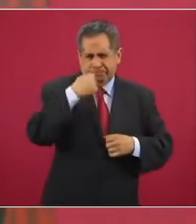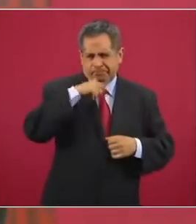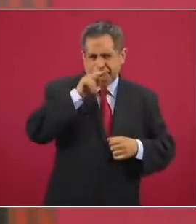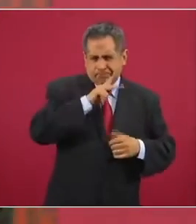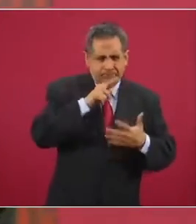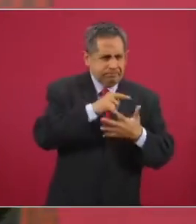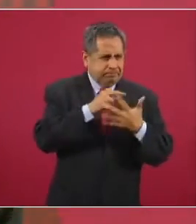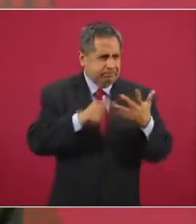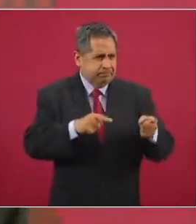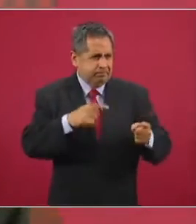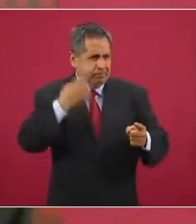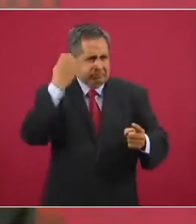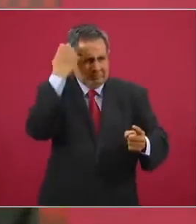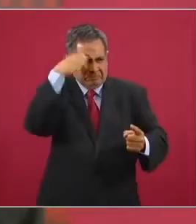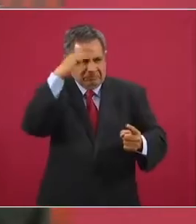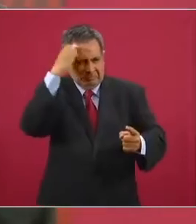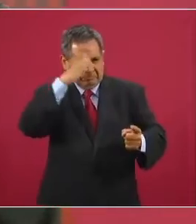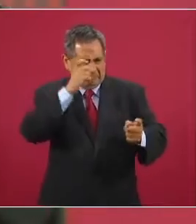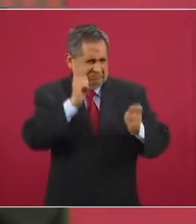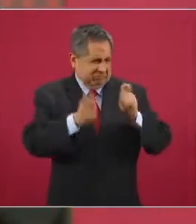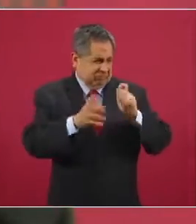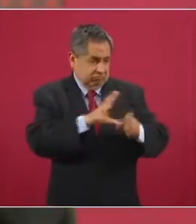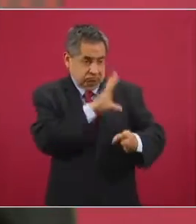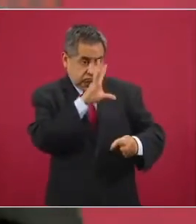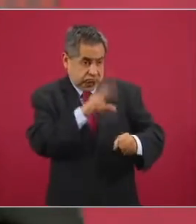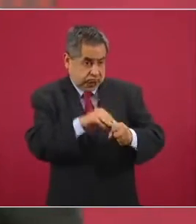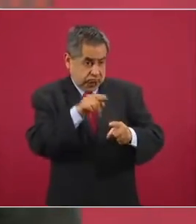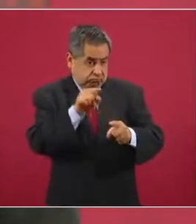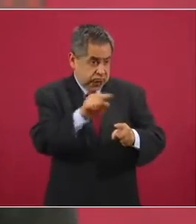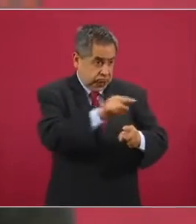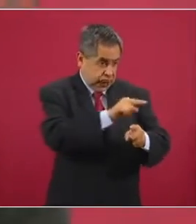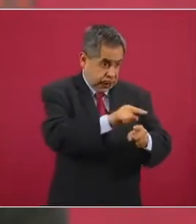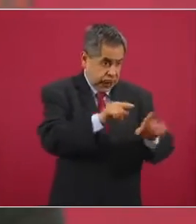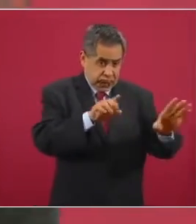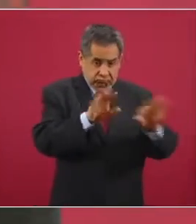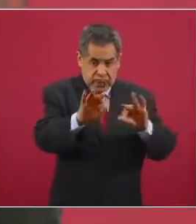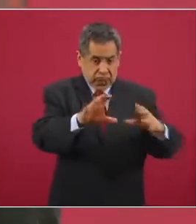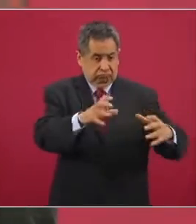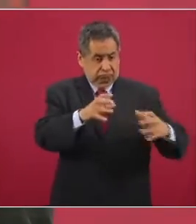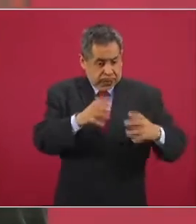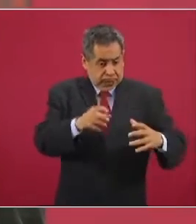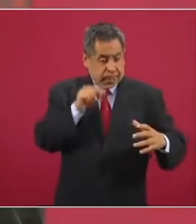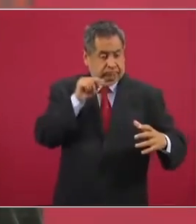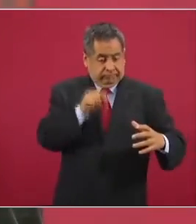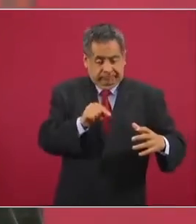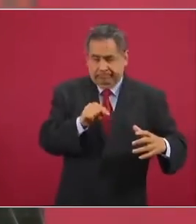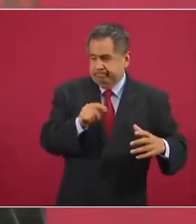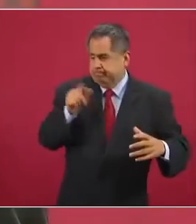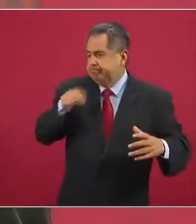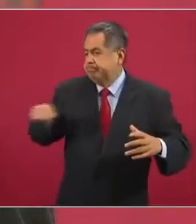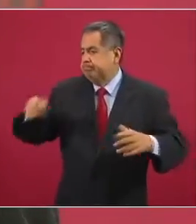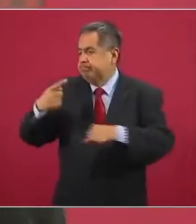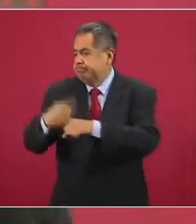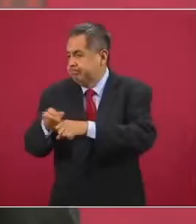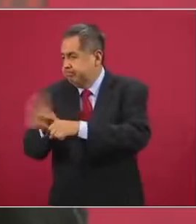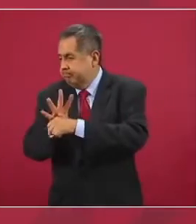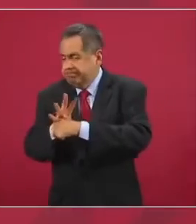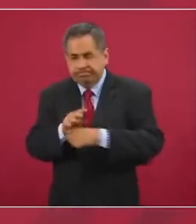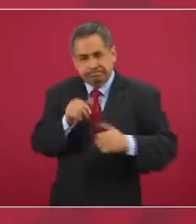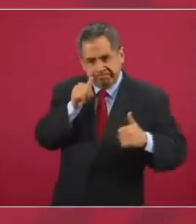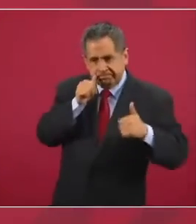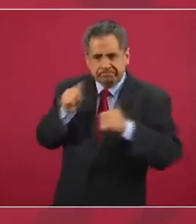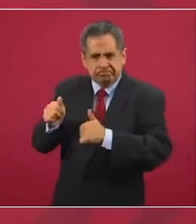hay más experiencia y ahí atender a los enfermos para